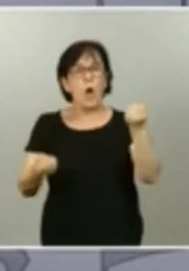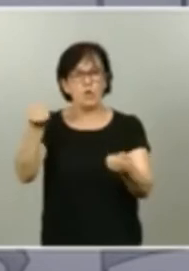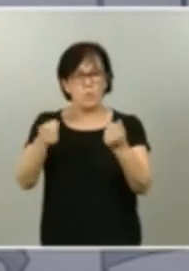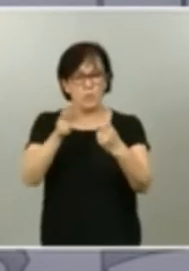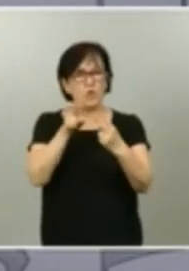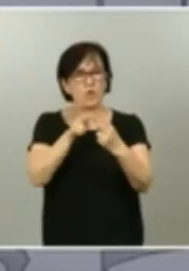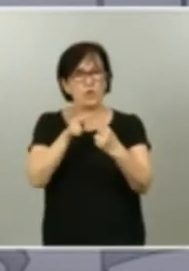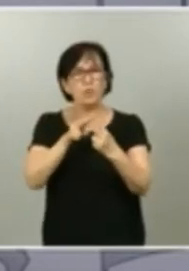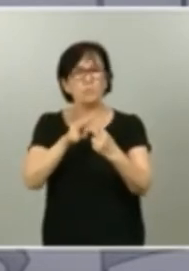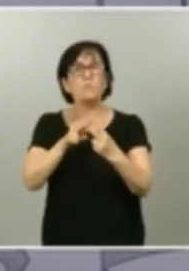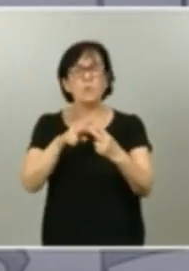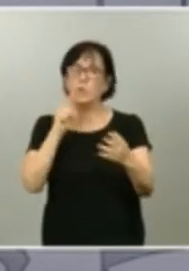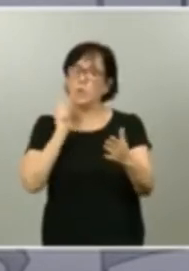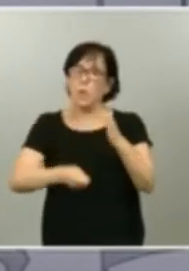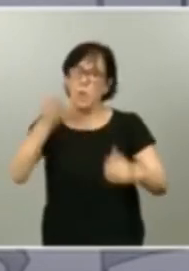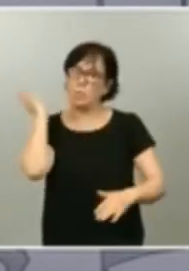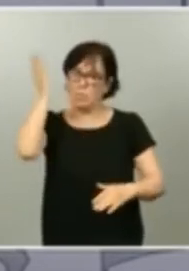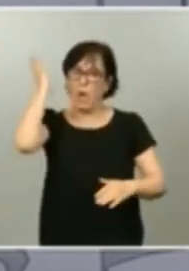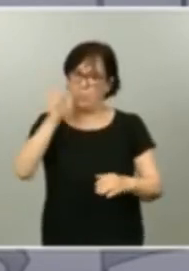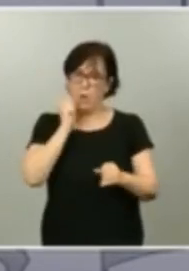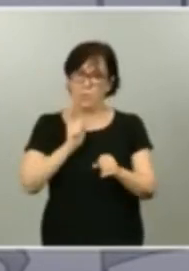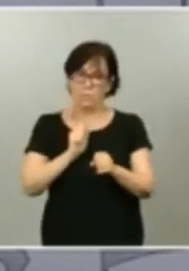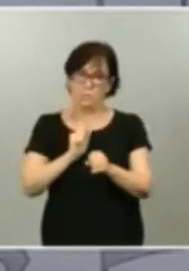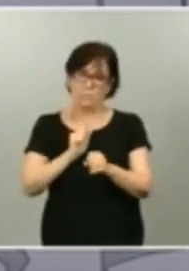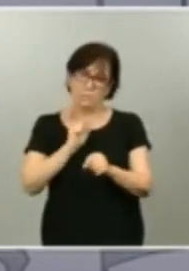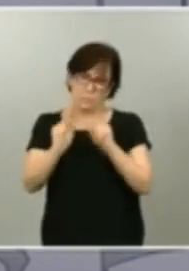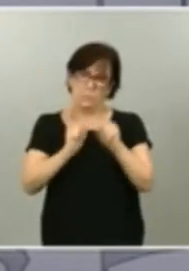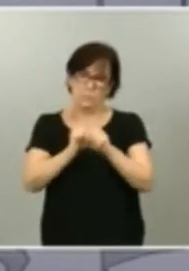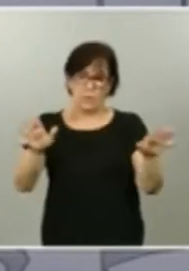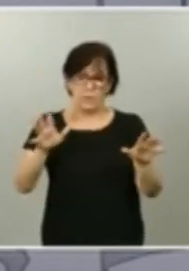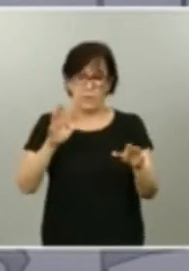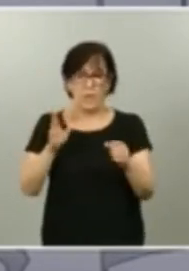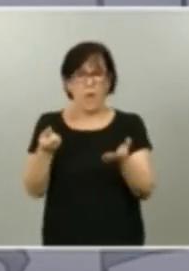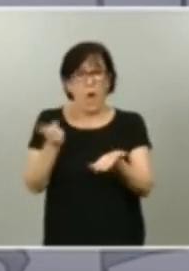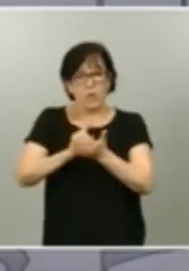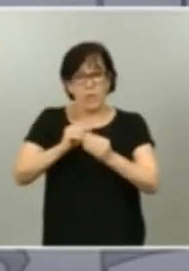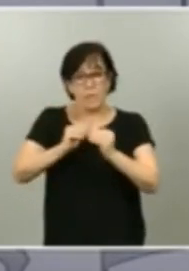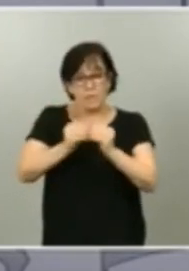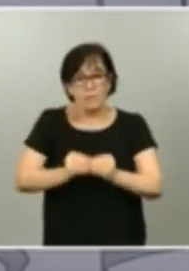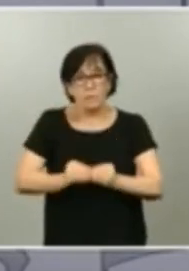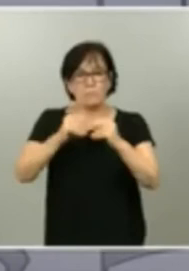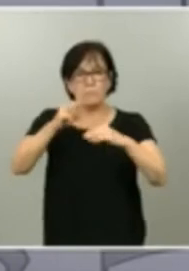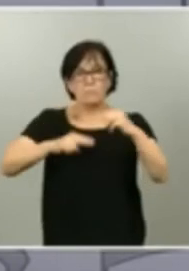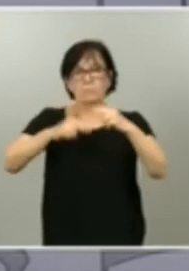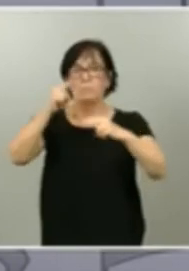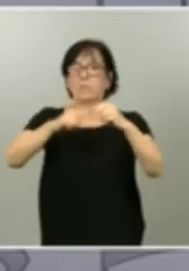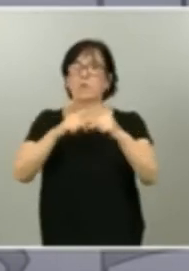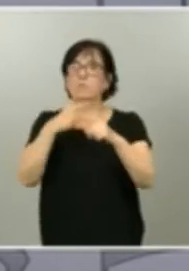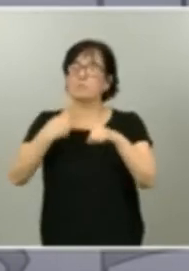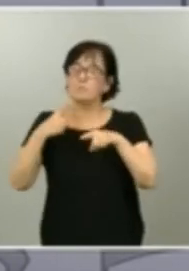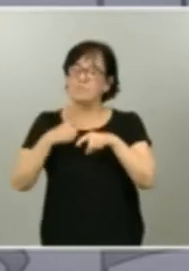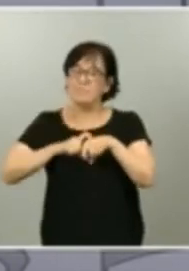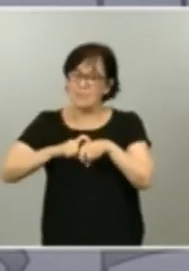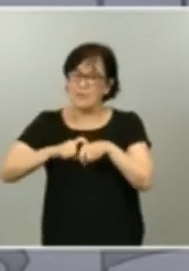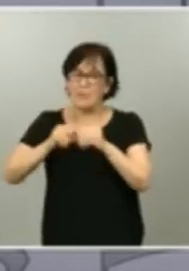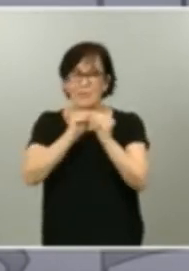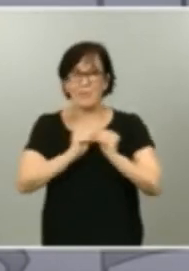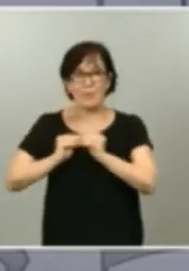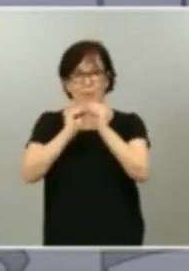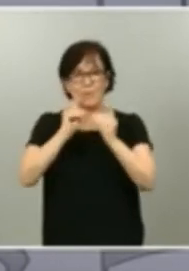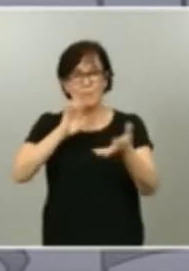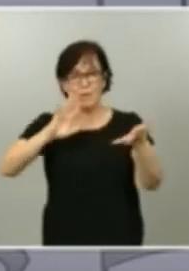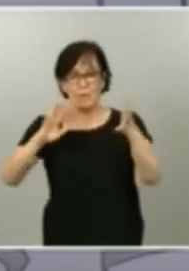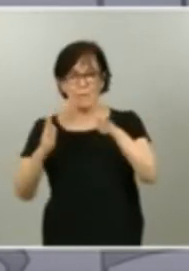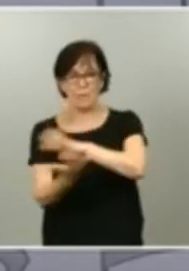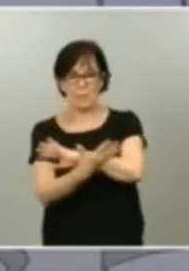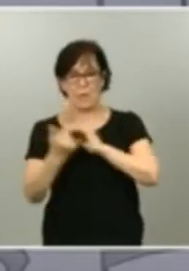golpeadas por la pandemia y su reconstrucción tendrá otro rasgo común la transformación hacia un modelo sostenible que permita